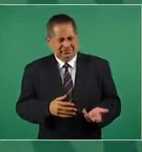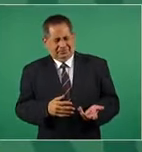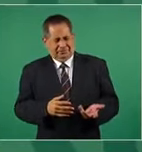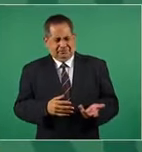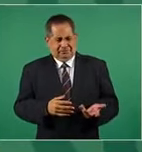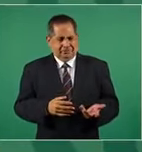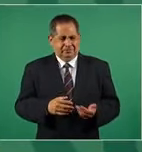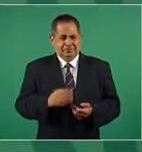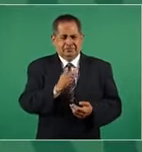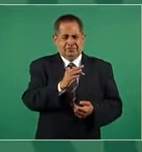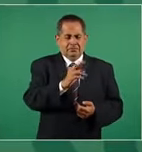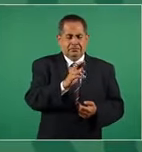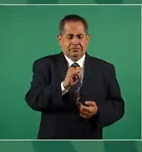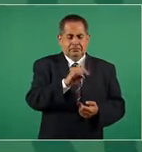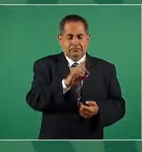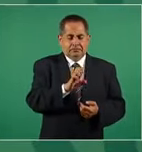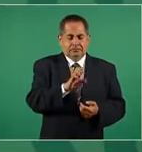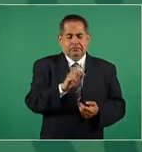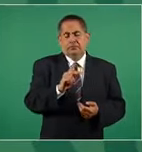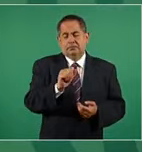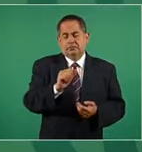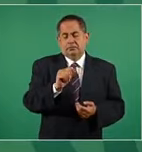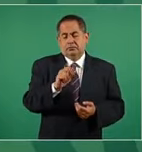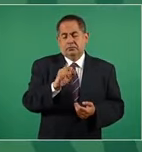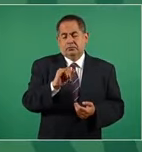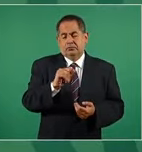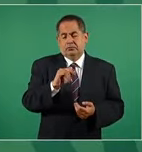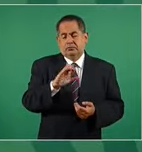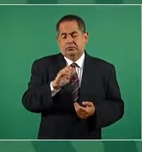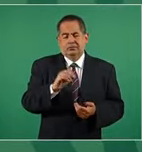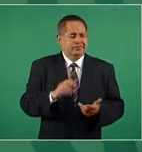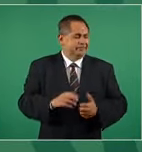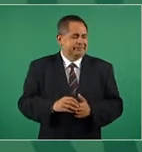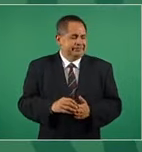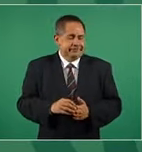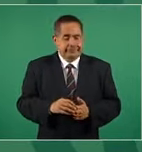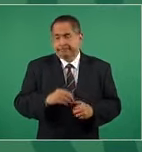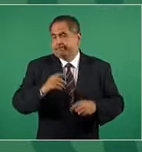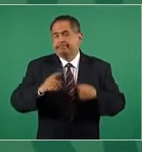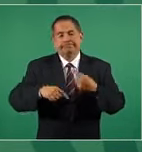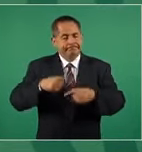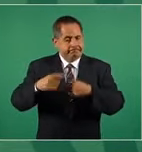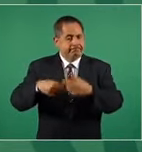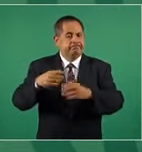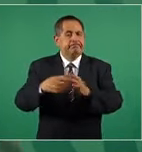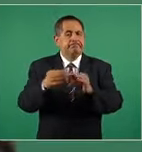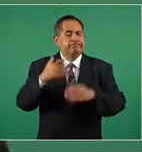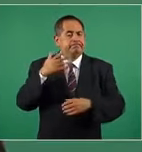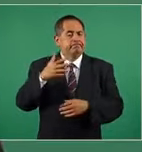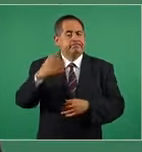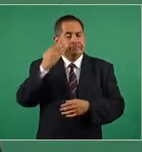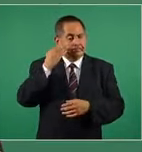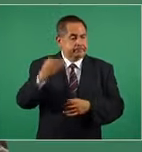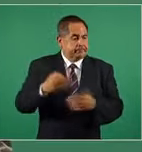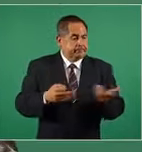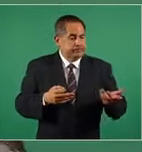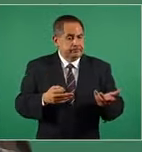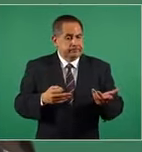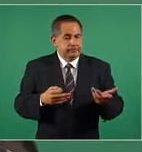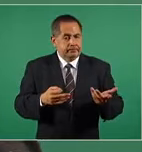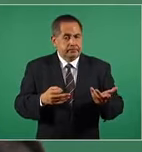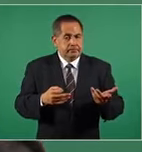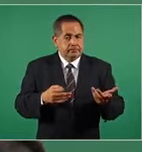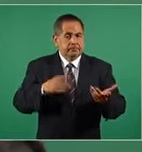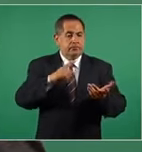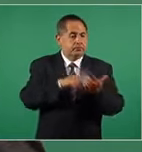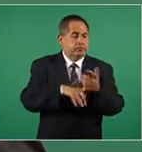con el tiempo había que hacer el fraude porque yo era un